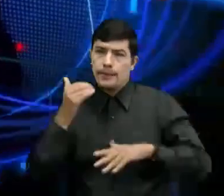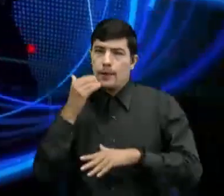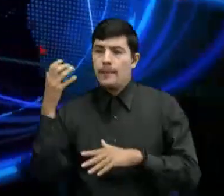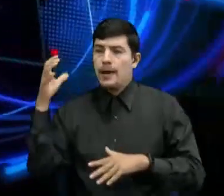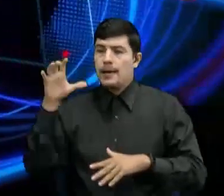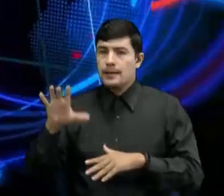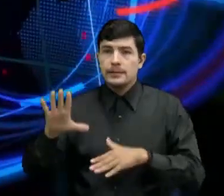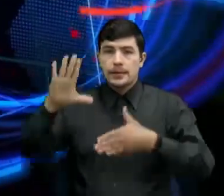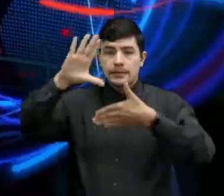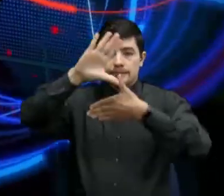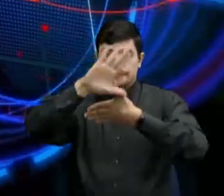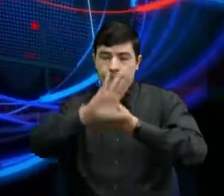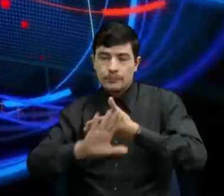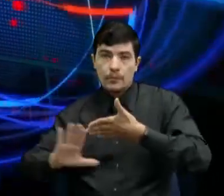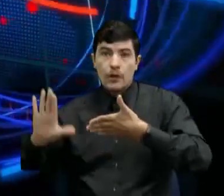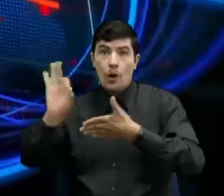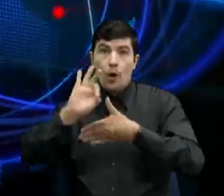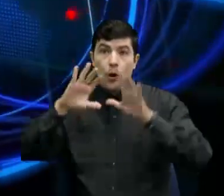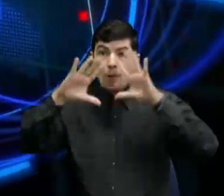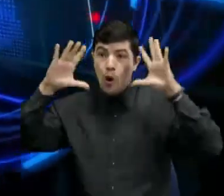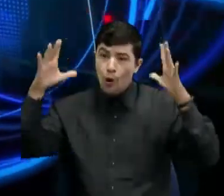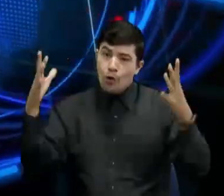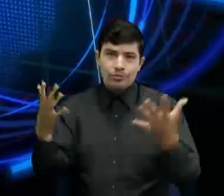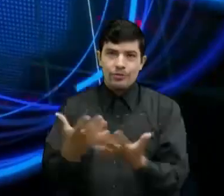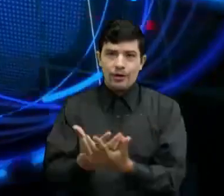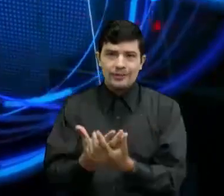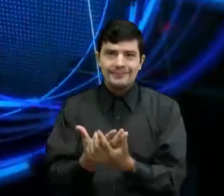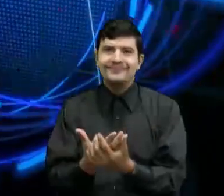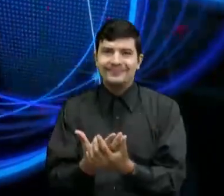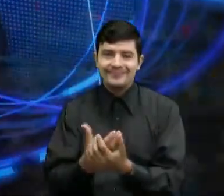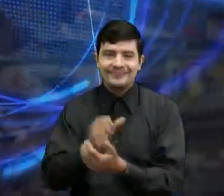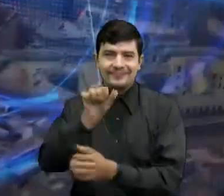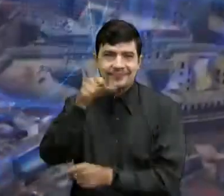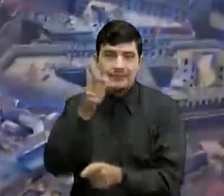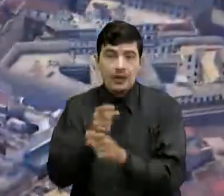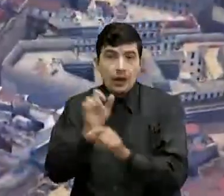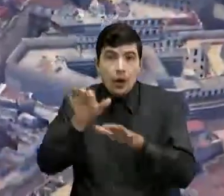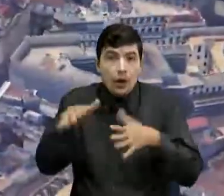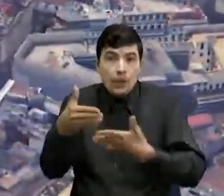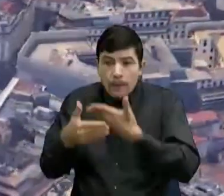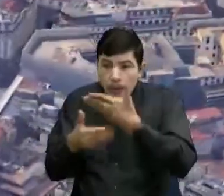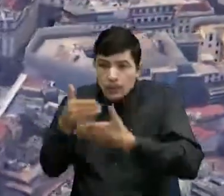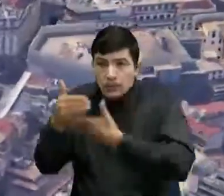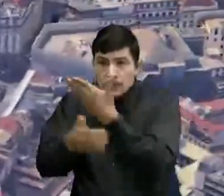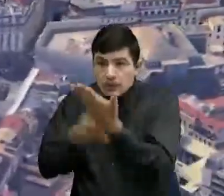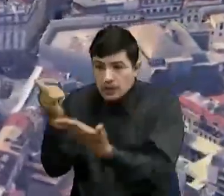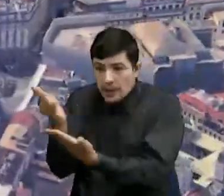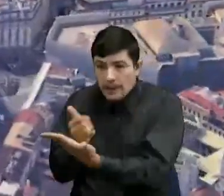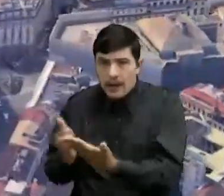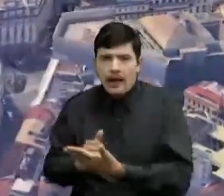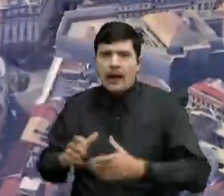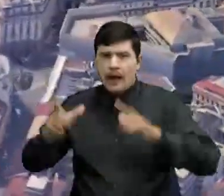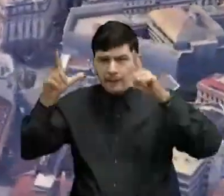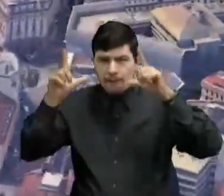continentes o todo el planeta Para elaborar un mapa Se toma una fotografía aérea o